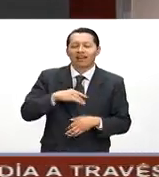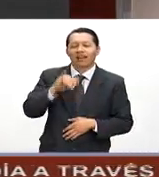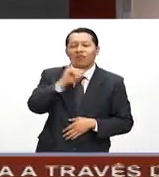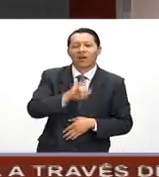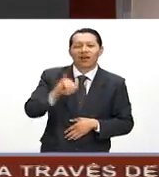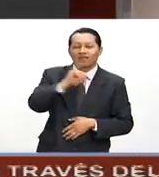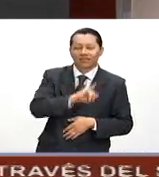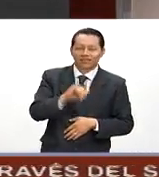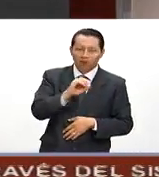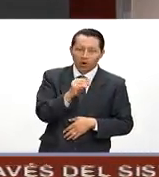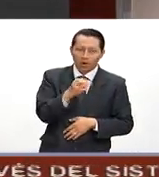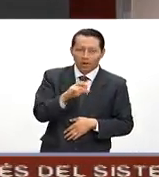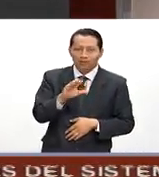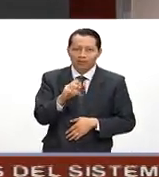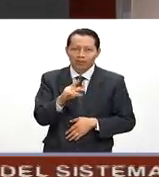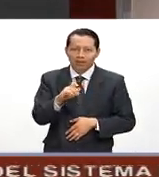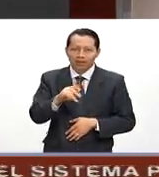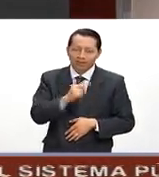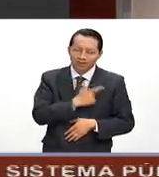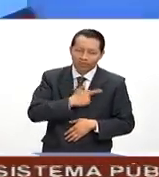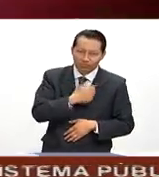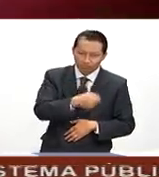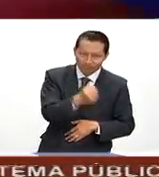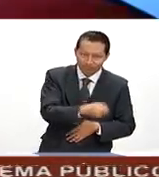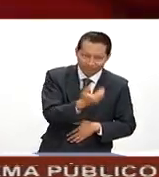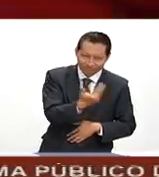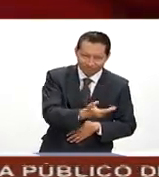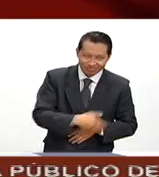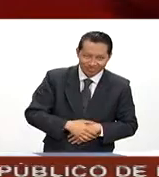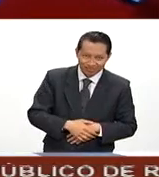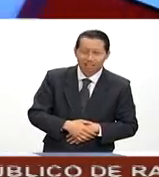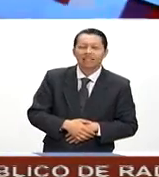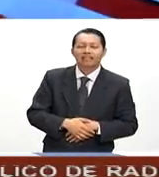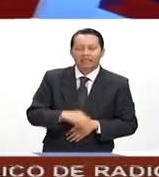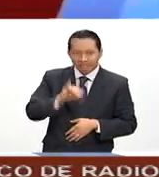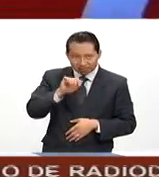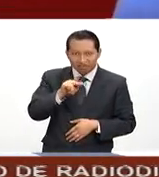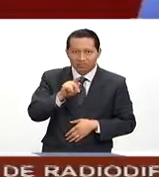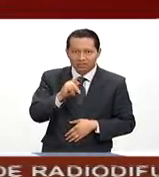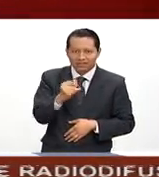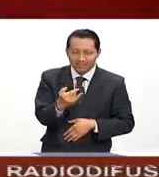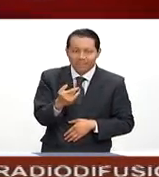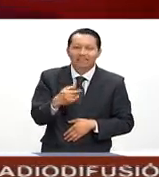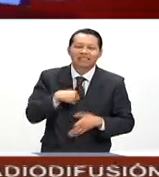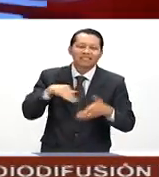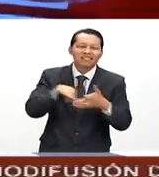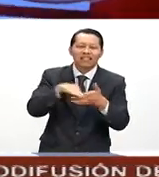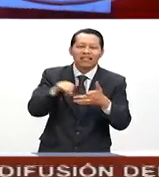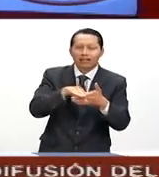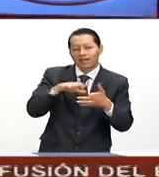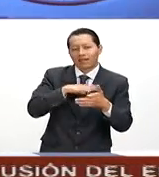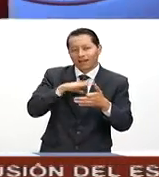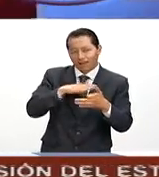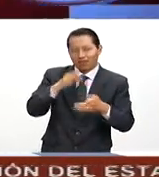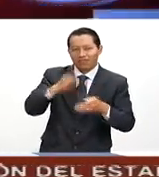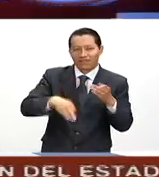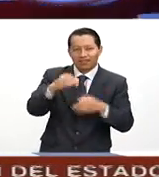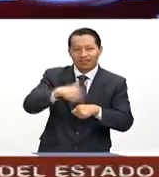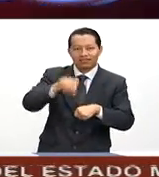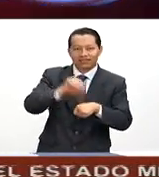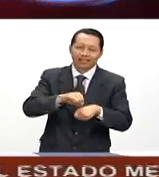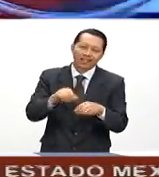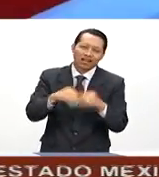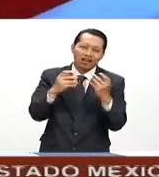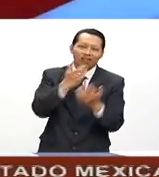Omar, espérate. Saludo con mucho gusto como todos los días. Así es, Pati. Ya estamos sintiendo las mieles del fin de semana. Y por supuesto, descansar,